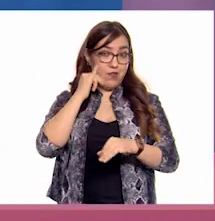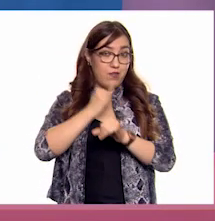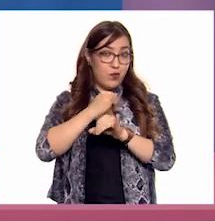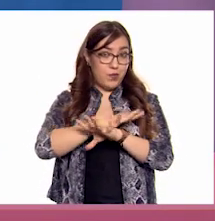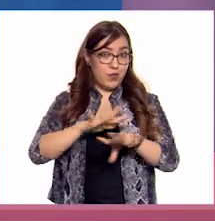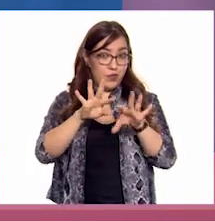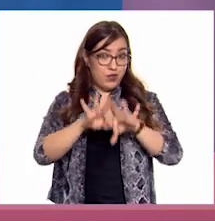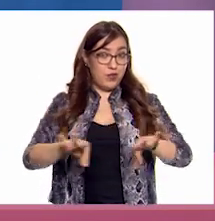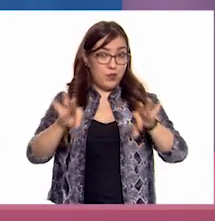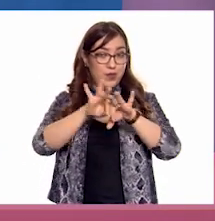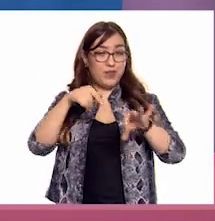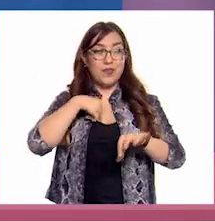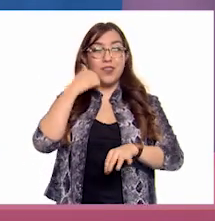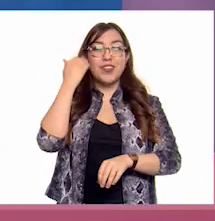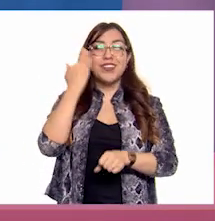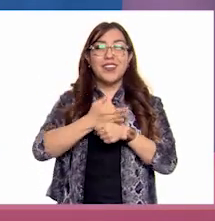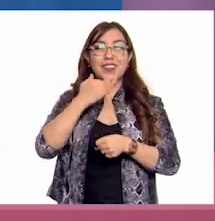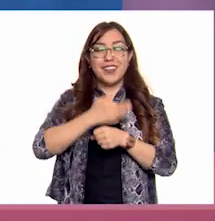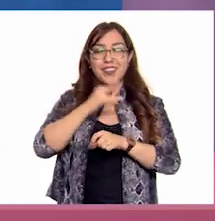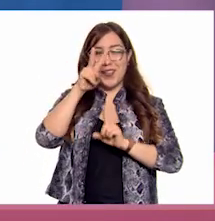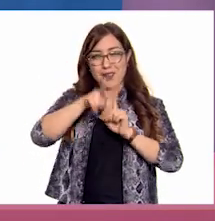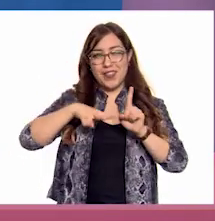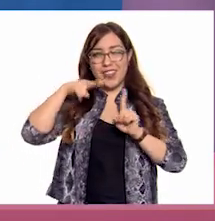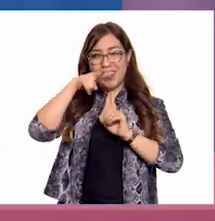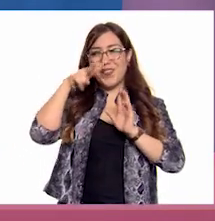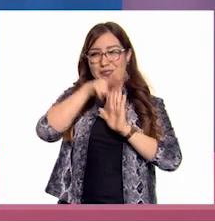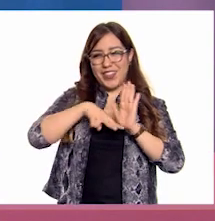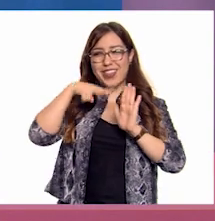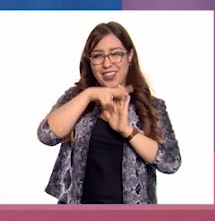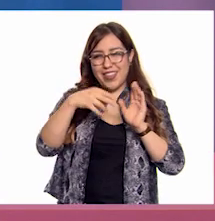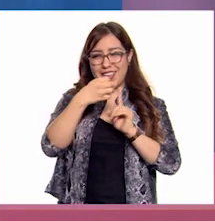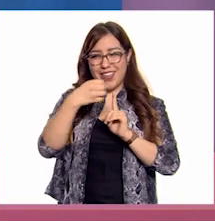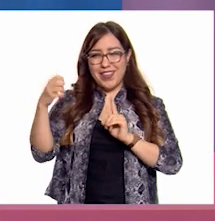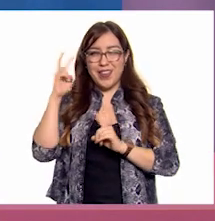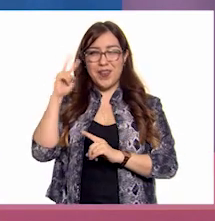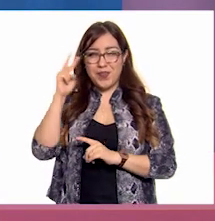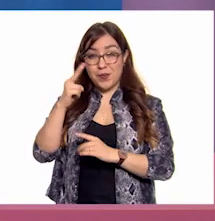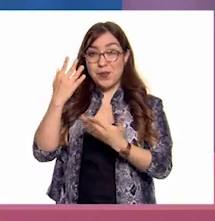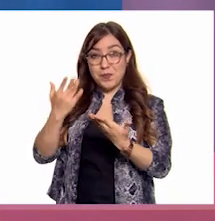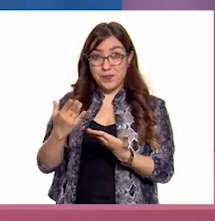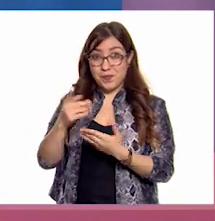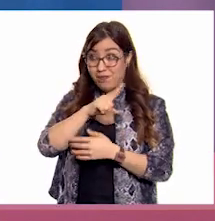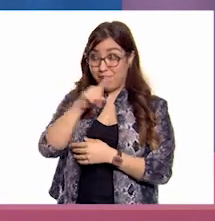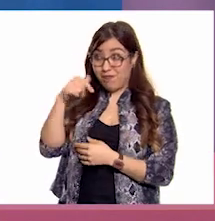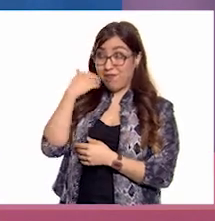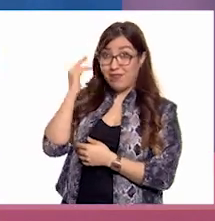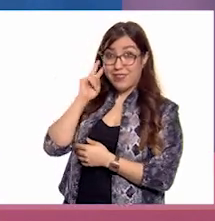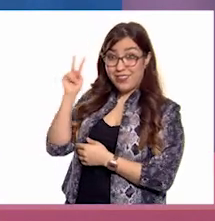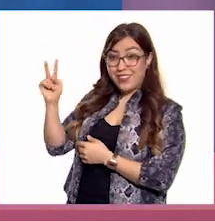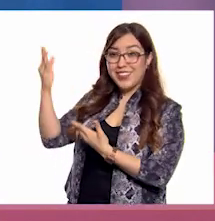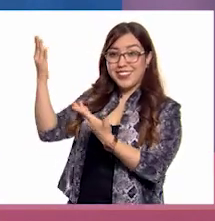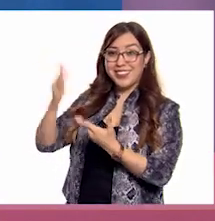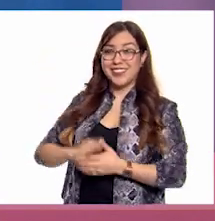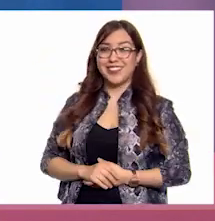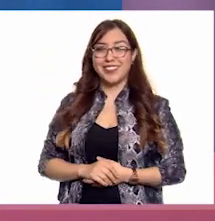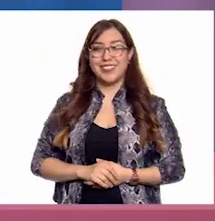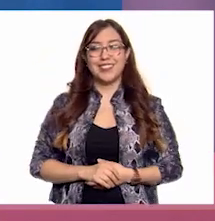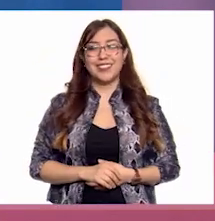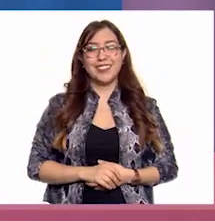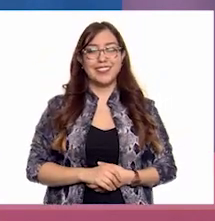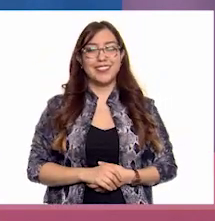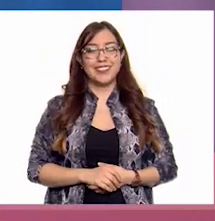les quiero compartir un video que observé hace algunos días y que apoya mi punto de vista. ¿Lo quieren ver? Sí, por favor. Pues,